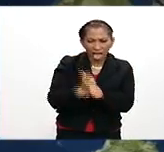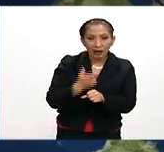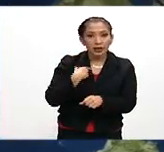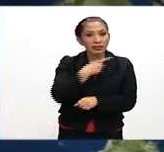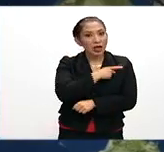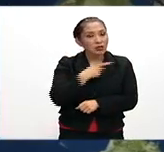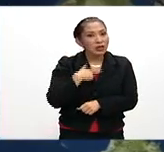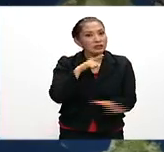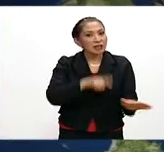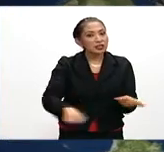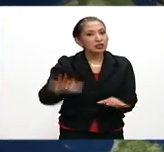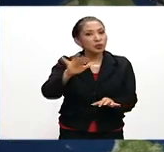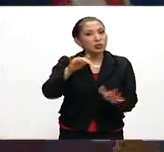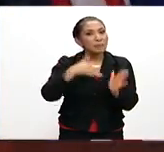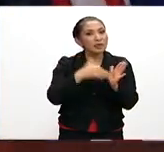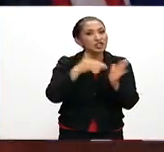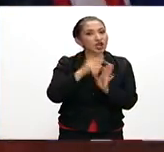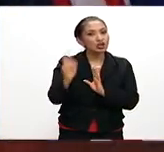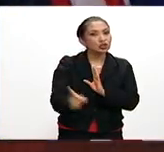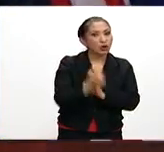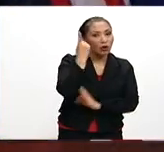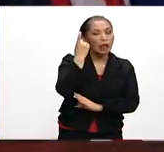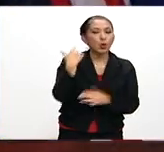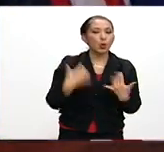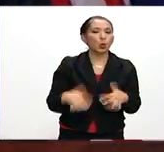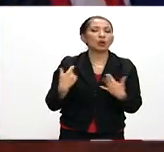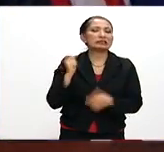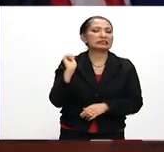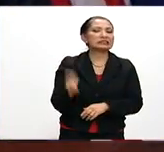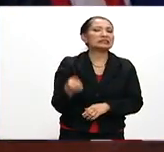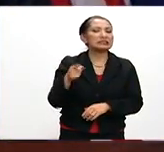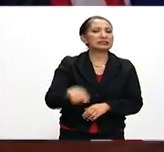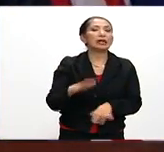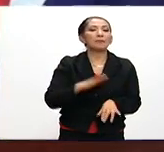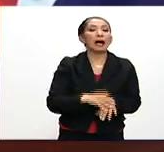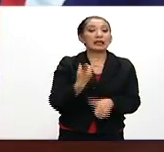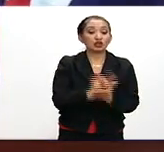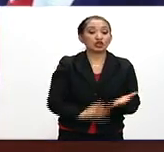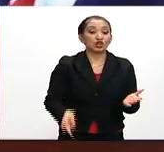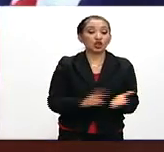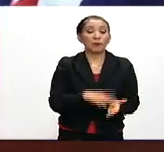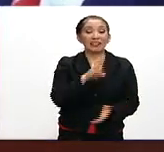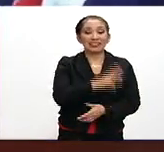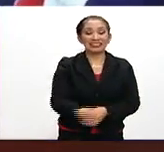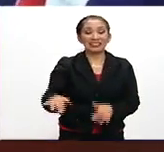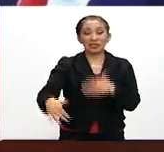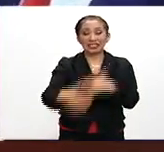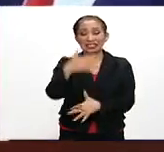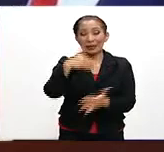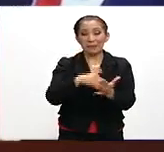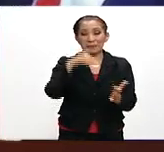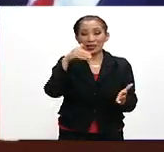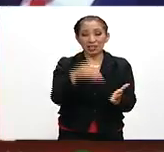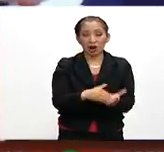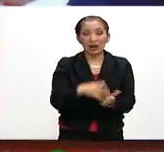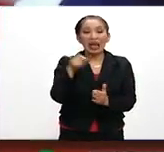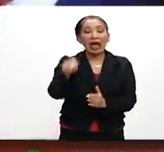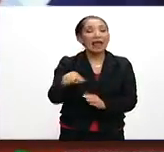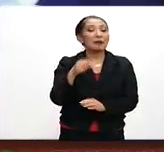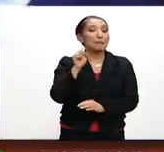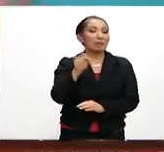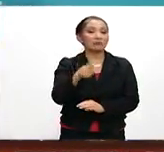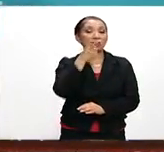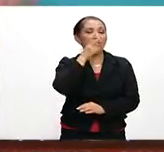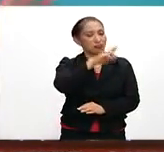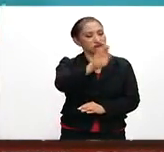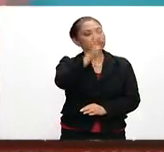por al menos 650 millones de dólares, lo que representa más del doble de los 315 millones que él mismo